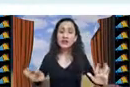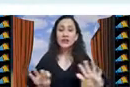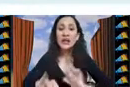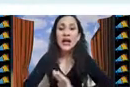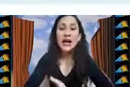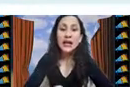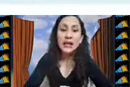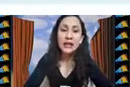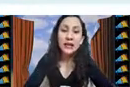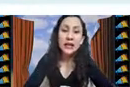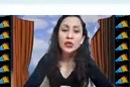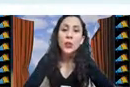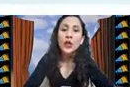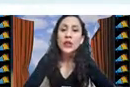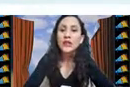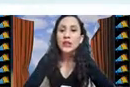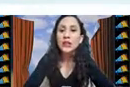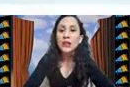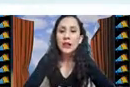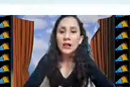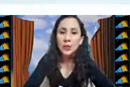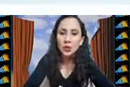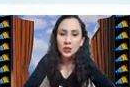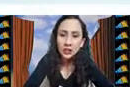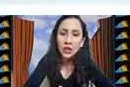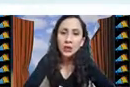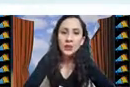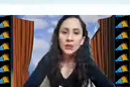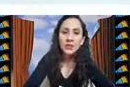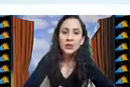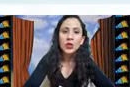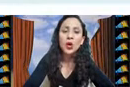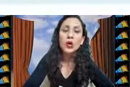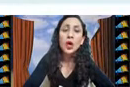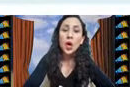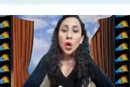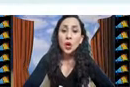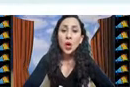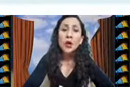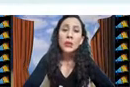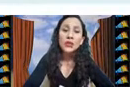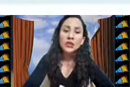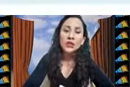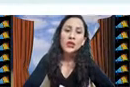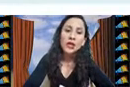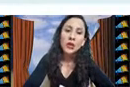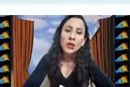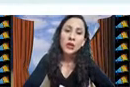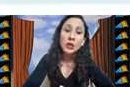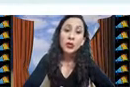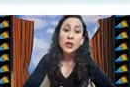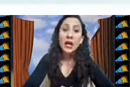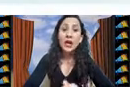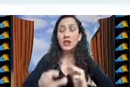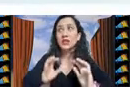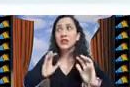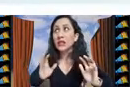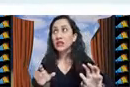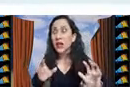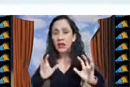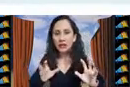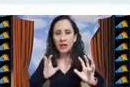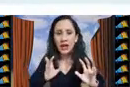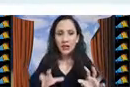rasgos les decía que yo puedo definir el proceso de optimización como el proceso en el que yo tengo una